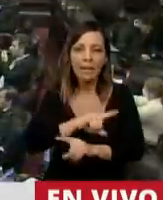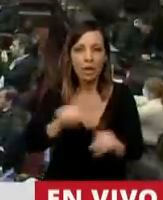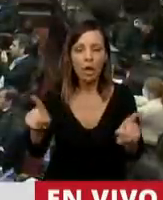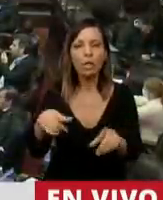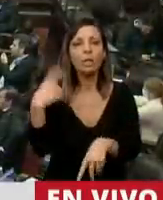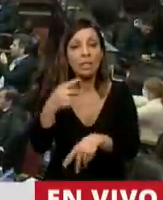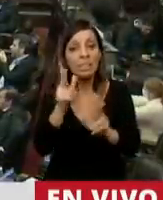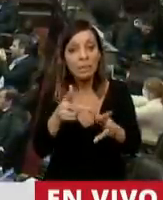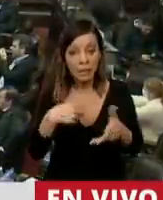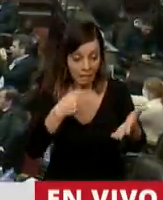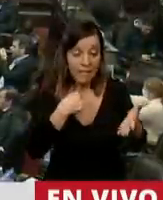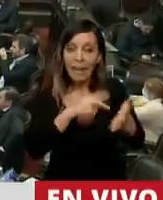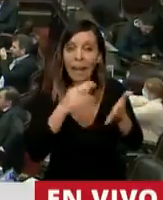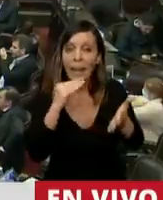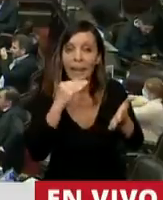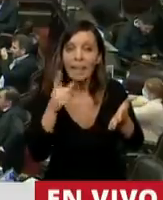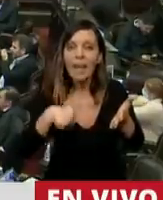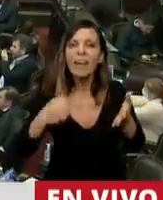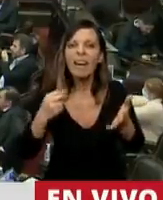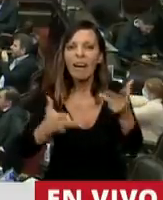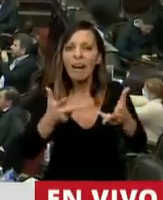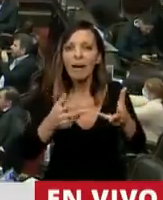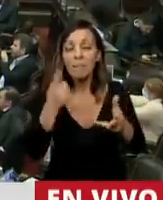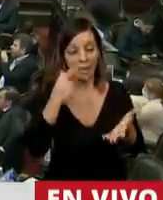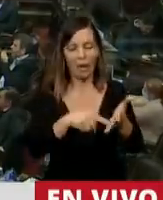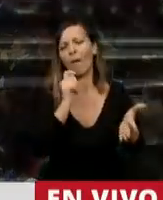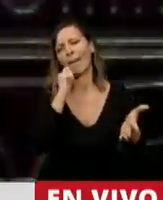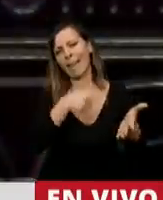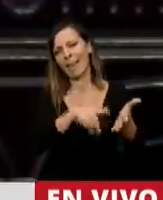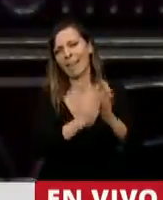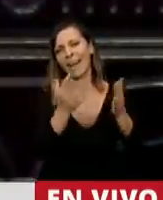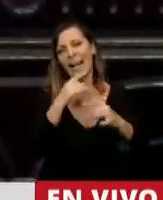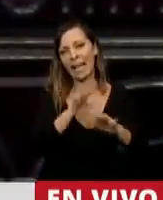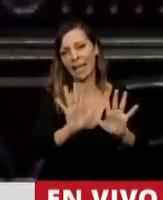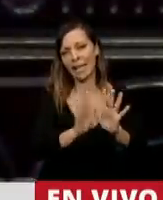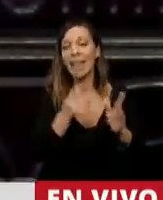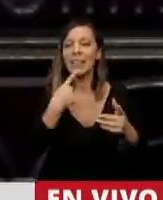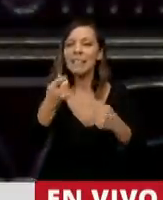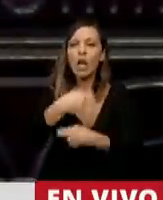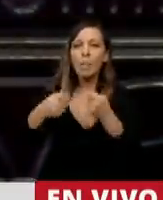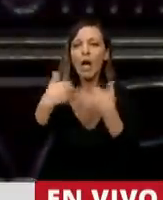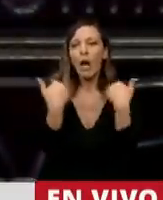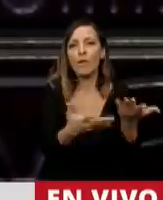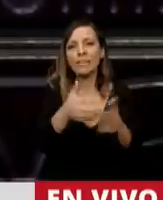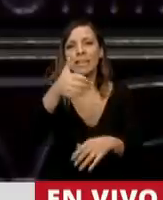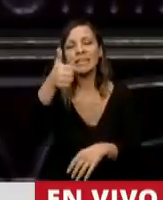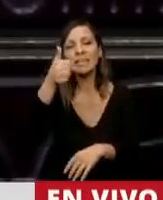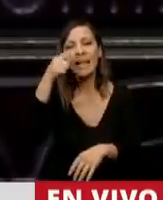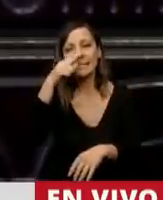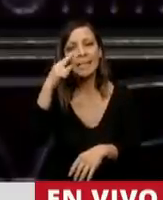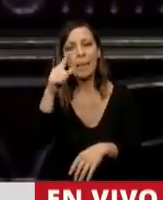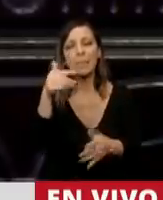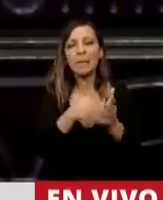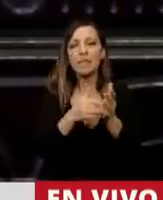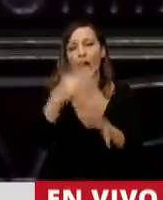a ver qué dijeron. Vamos a ver, miren esta etapa, esta es muy linda de Clarín. Los mercados ofrecen al país 67.000 millones de dólares